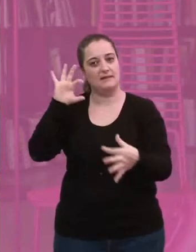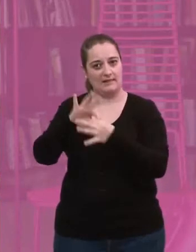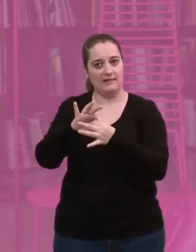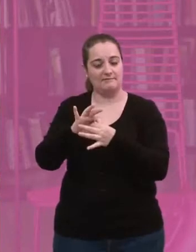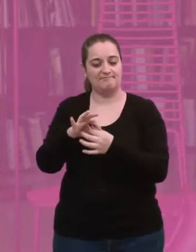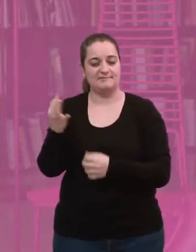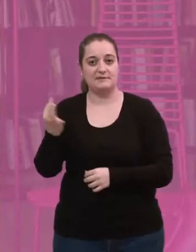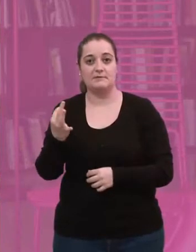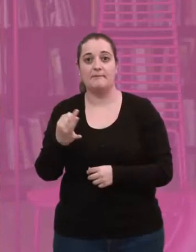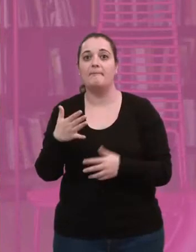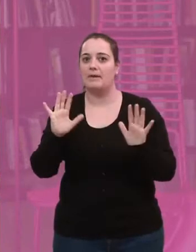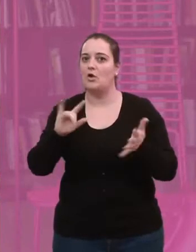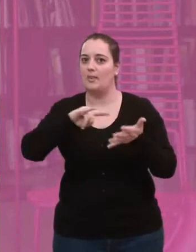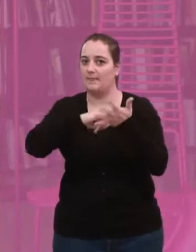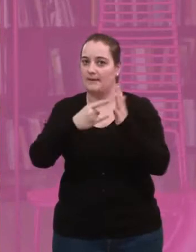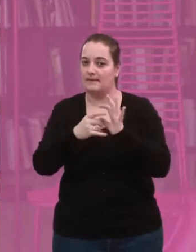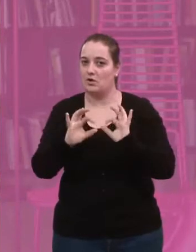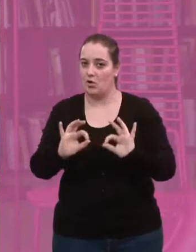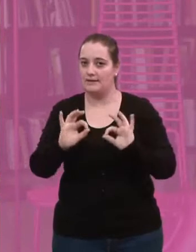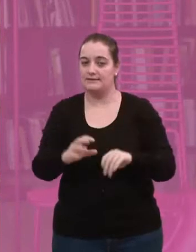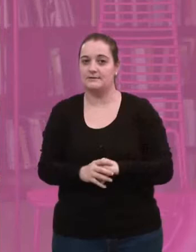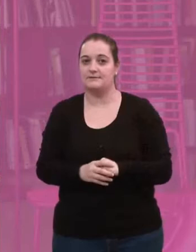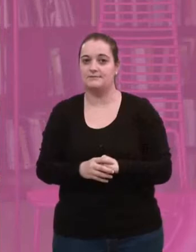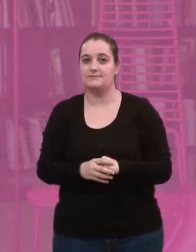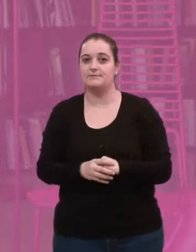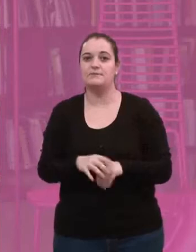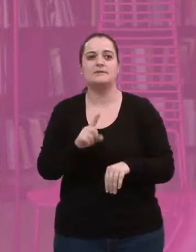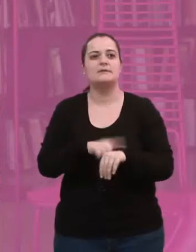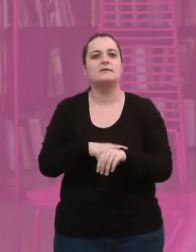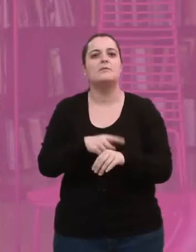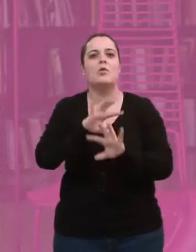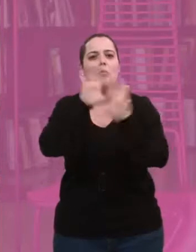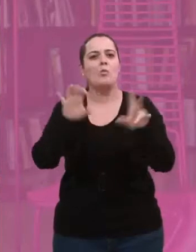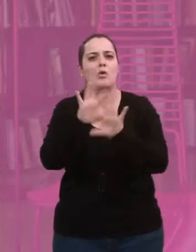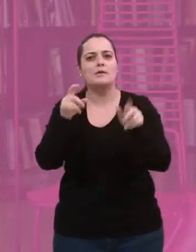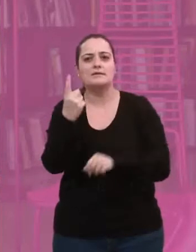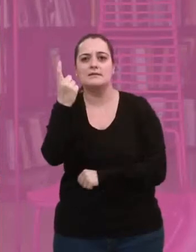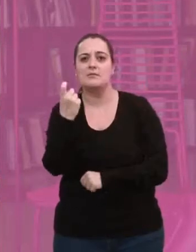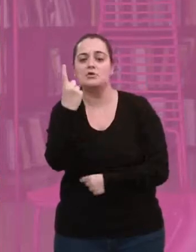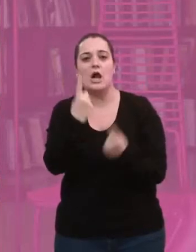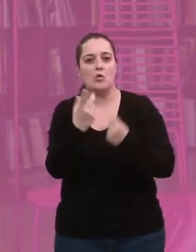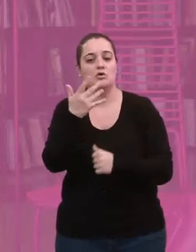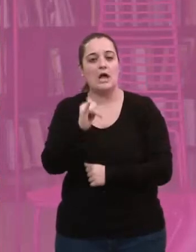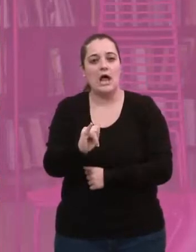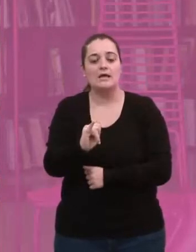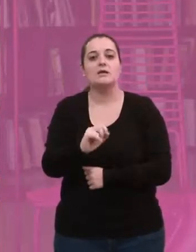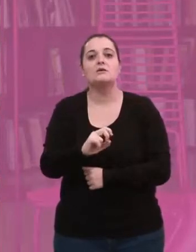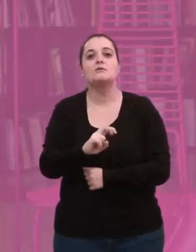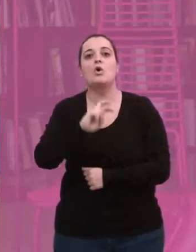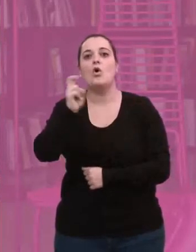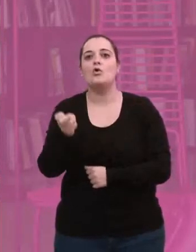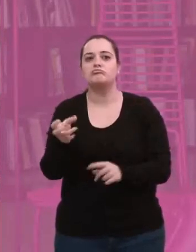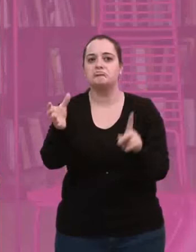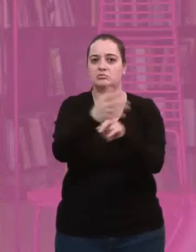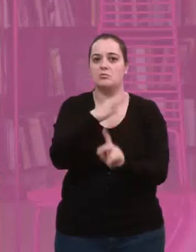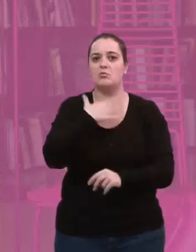aquello. Pero por otro lado es muy técnico, decir, ¿qué necesitamos? ¿Cuánto tiempo tenemos? ¿Necesitamos muebles? ya teníamos algunos,